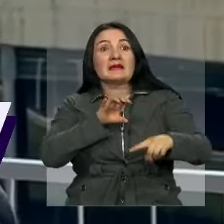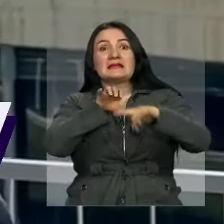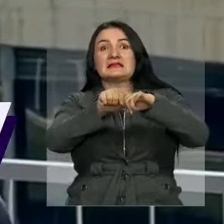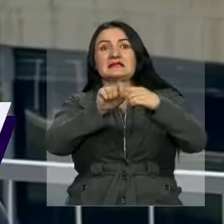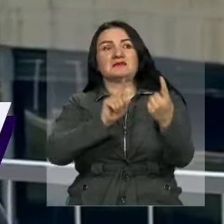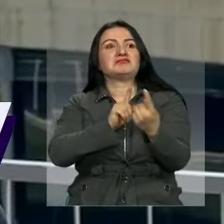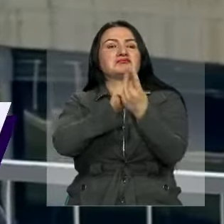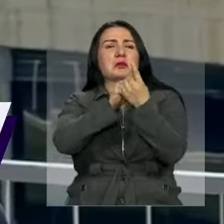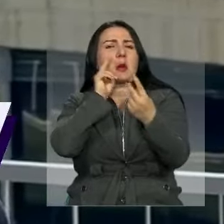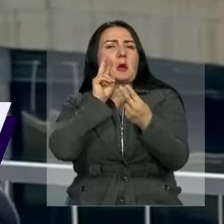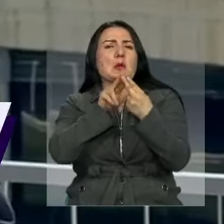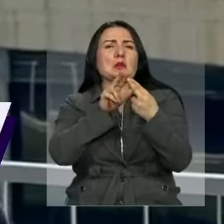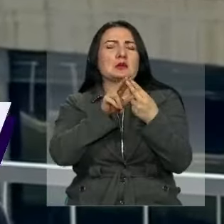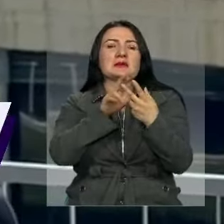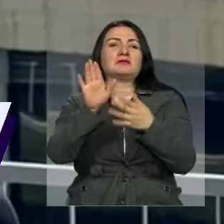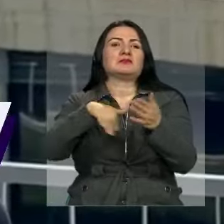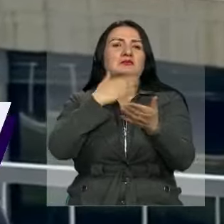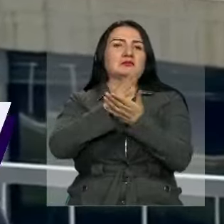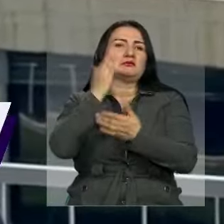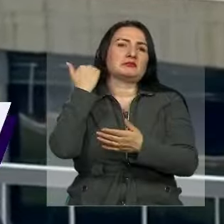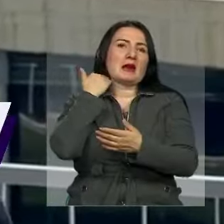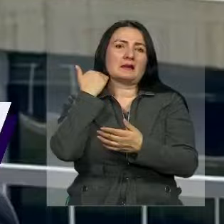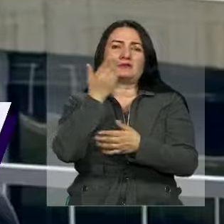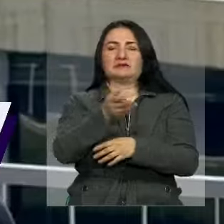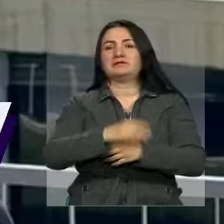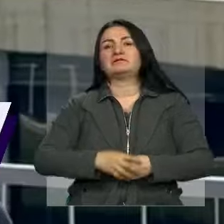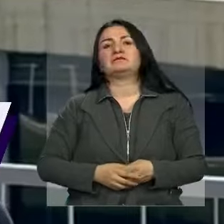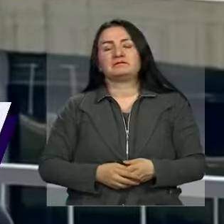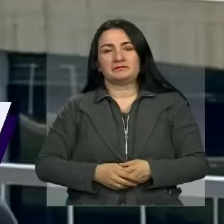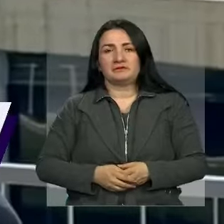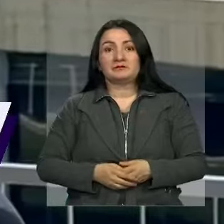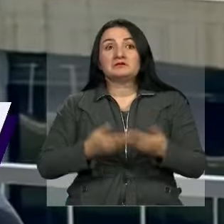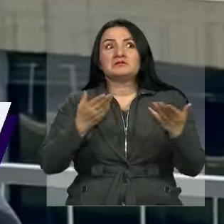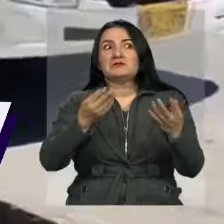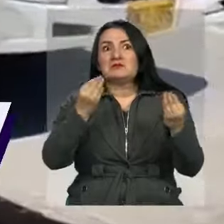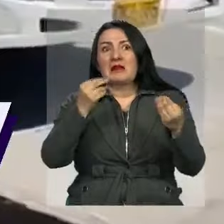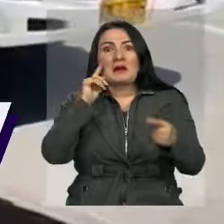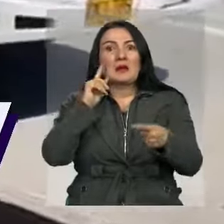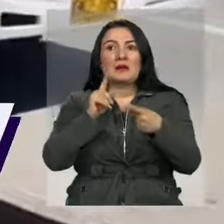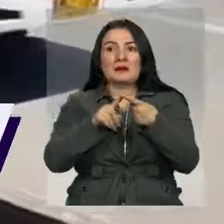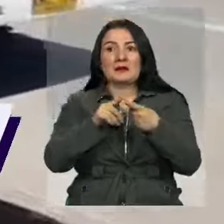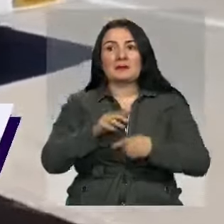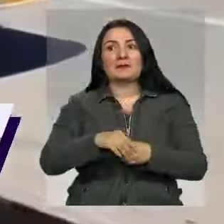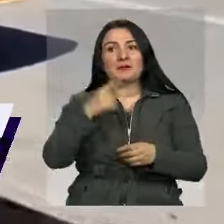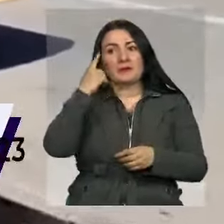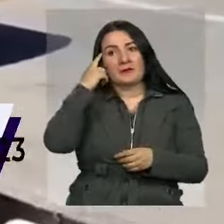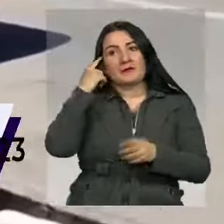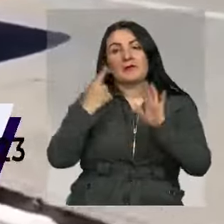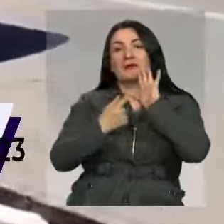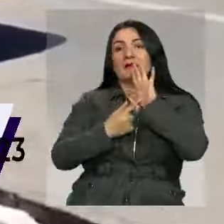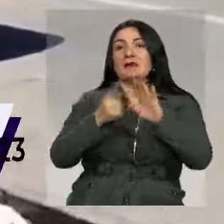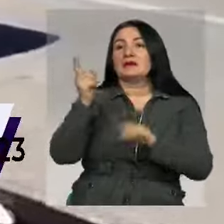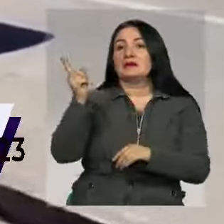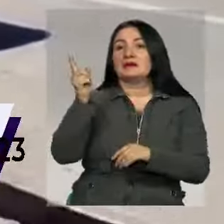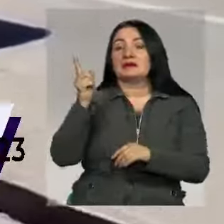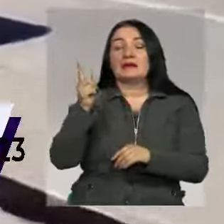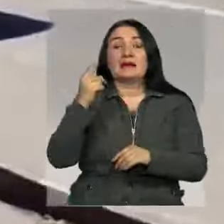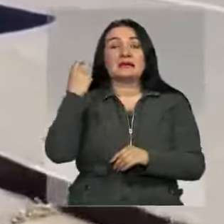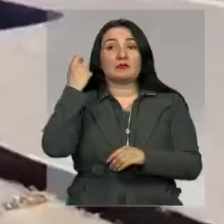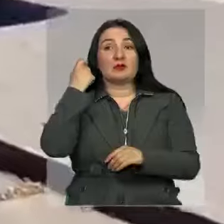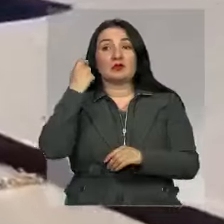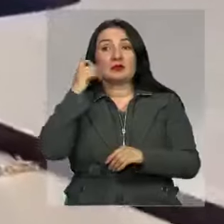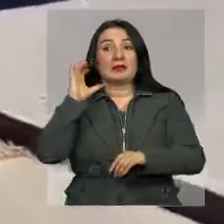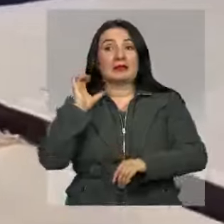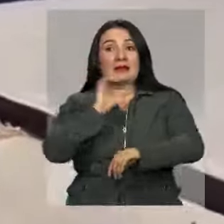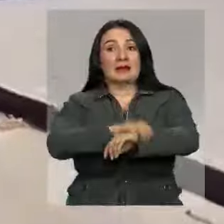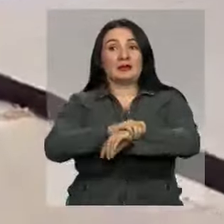que nosotros desconocemos o que son abiertos al público pero desconocemos para qué intenciones. Para la muestra, un botón. Recientemente se conoció la